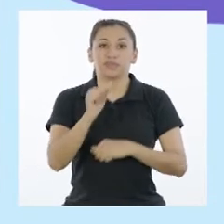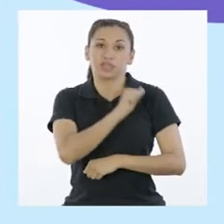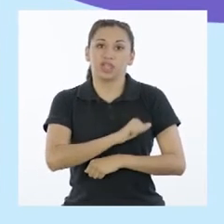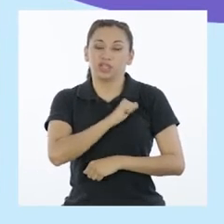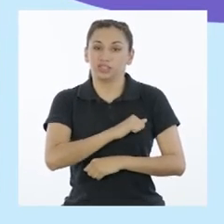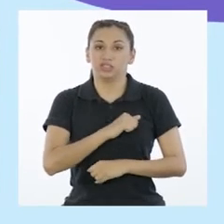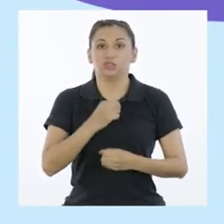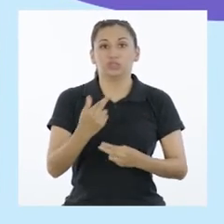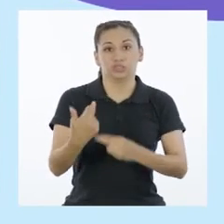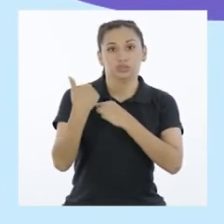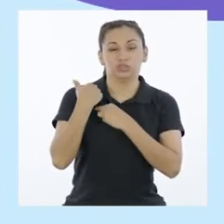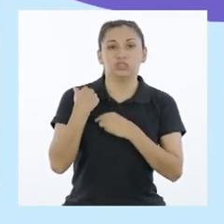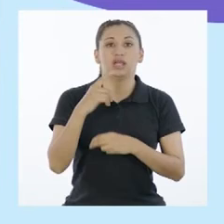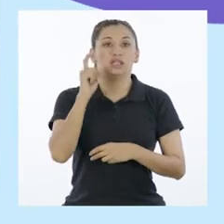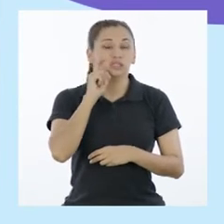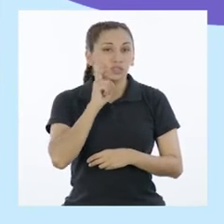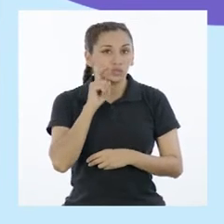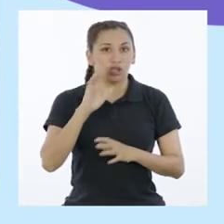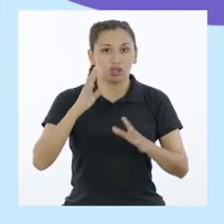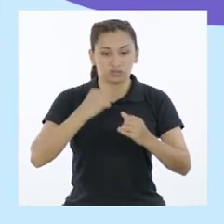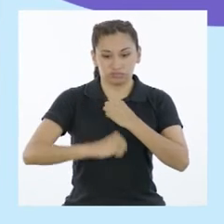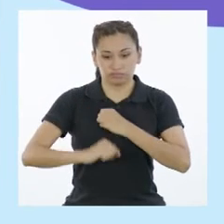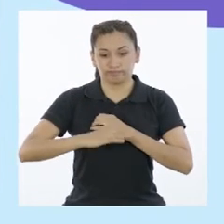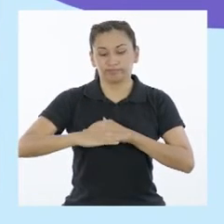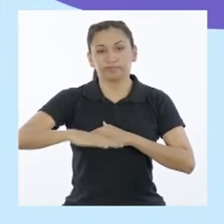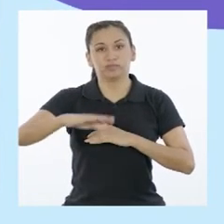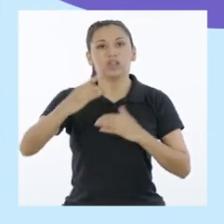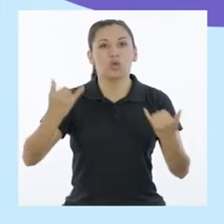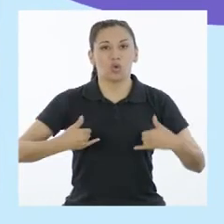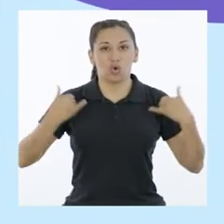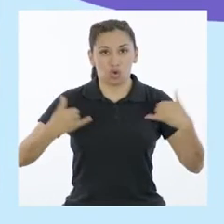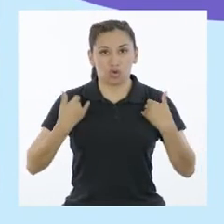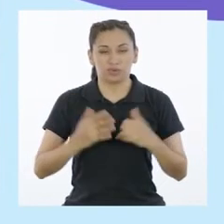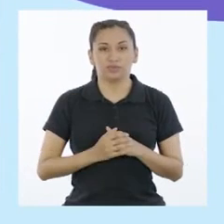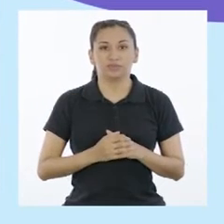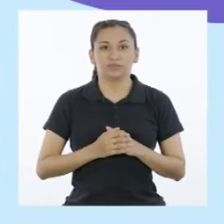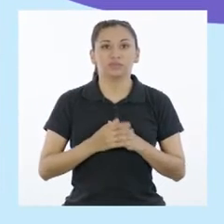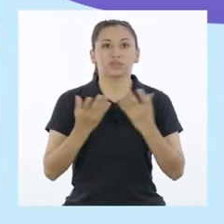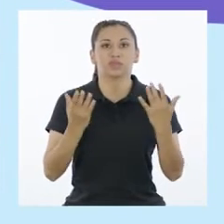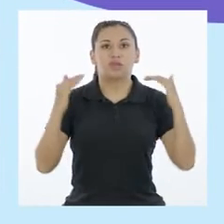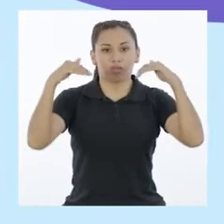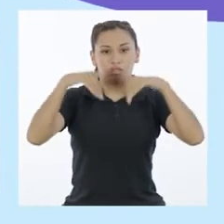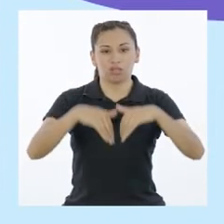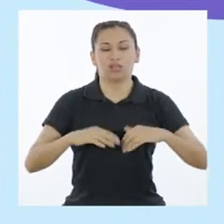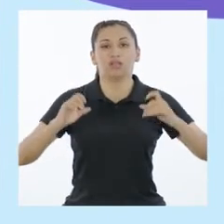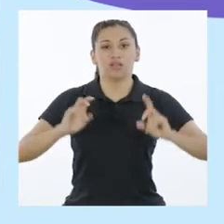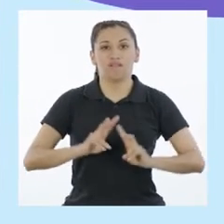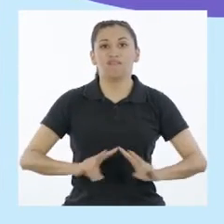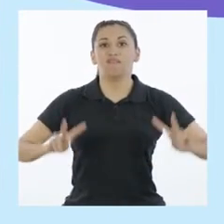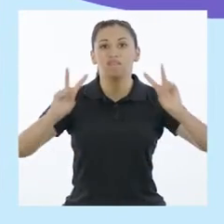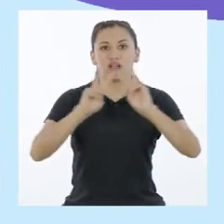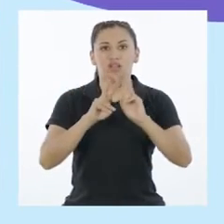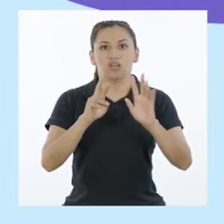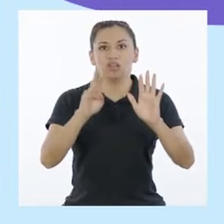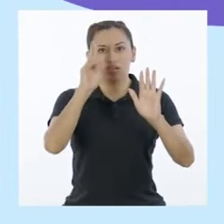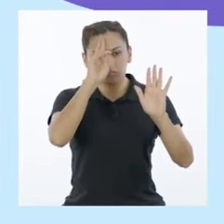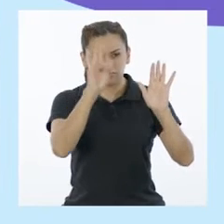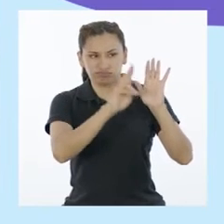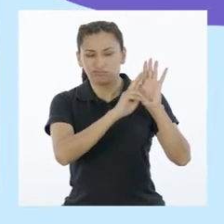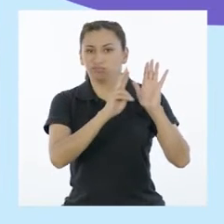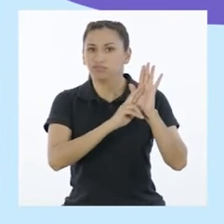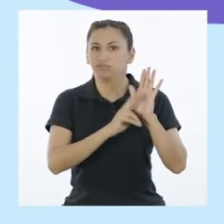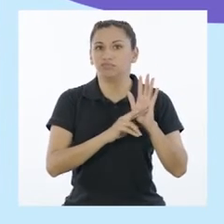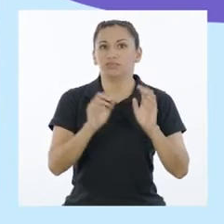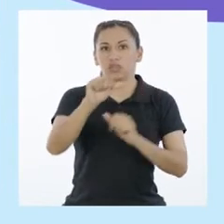actitud responsable en salud sexual y reproductiva en la adolescencia, Crisis de valores e incumplimiento de las normas de